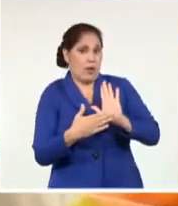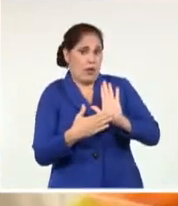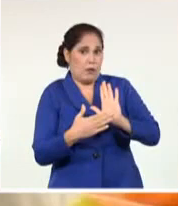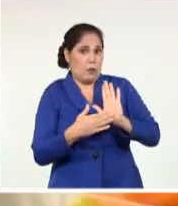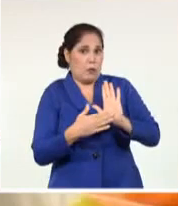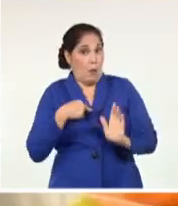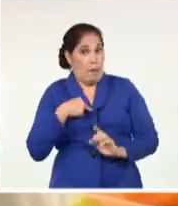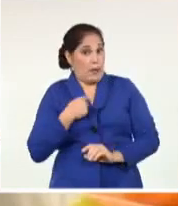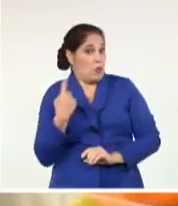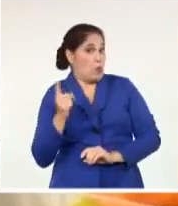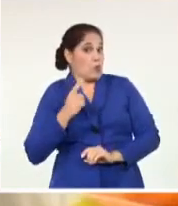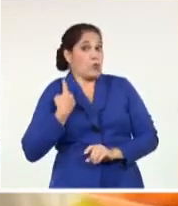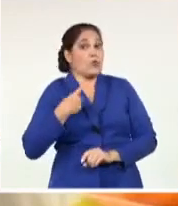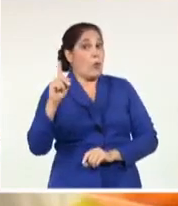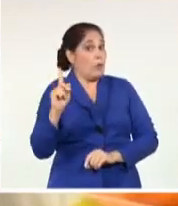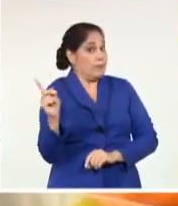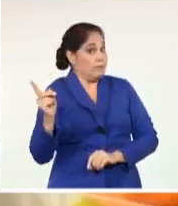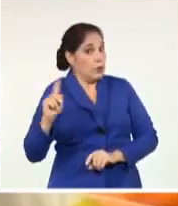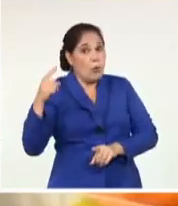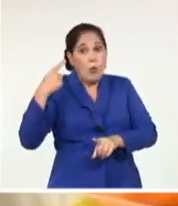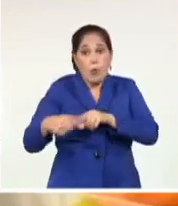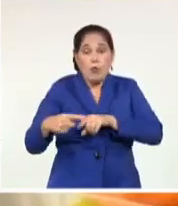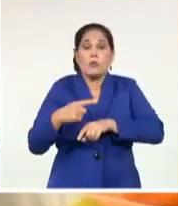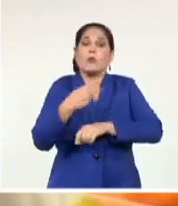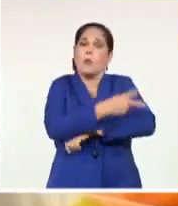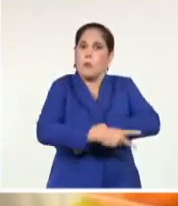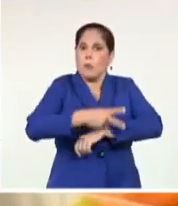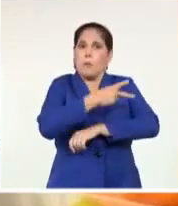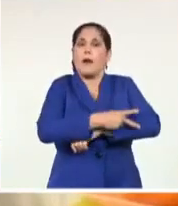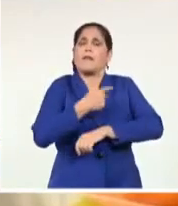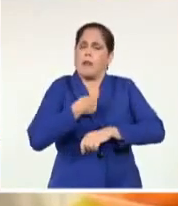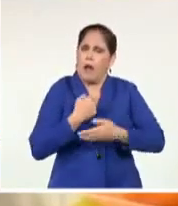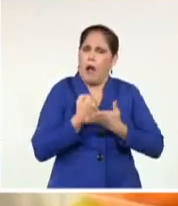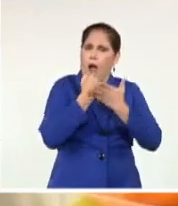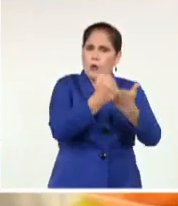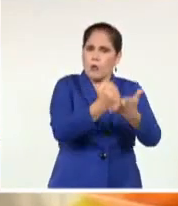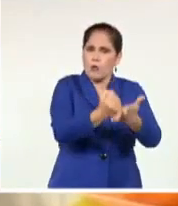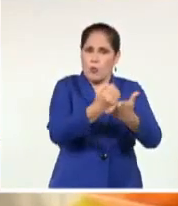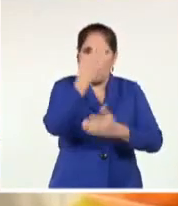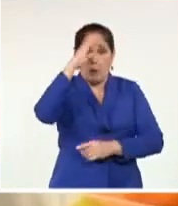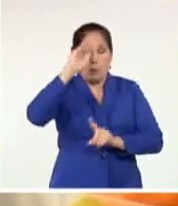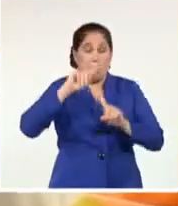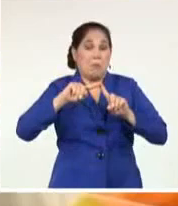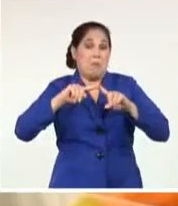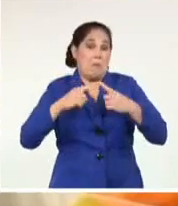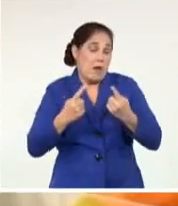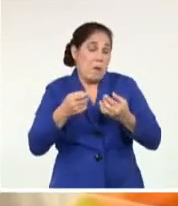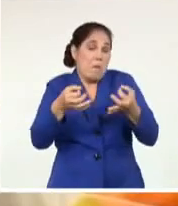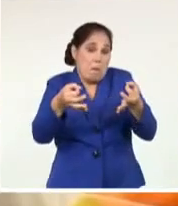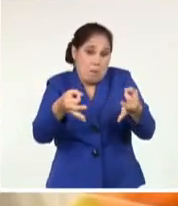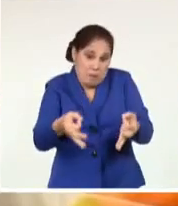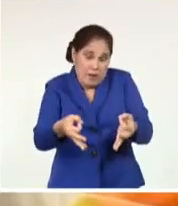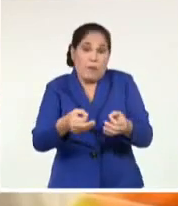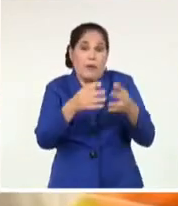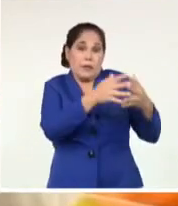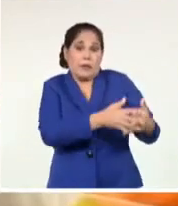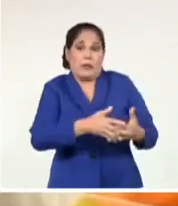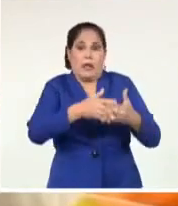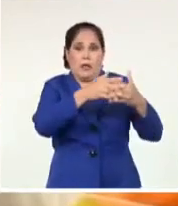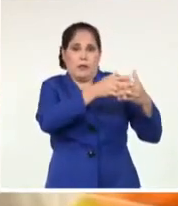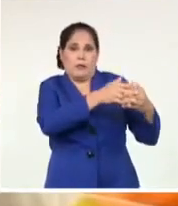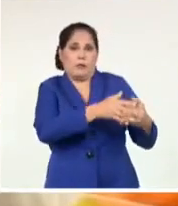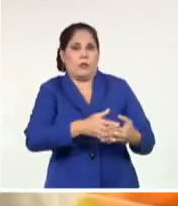patria, sino con muchas, pero nosotros lo hemos vivido esa solidaridad. Pero sin embargo, Estados Unidos,